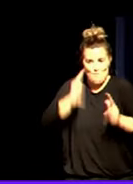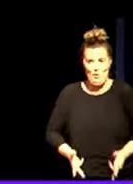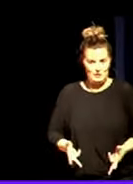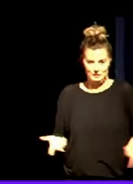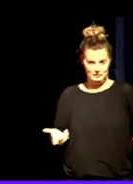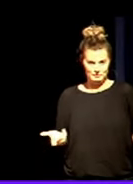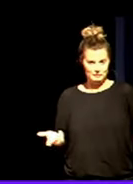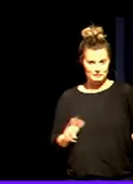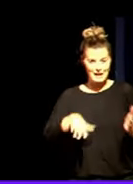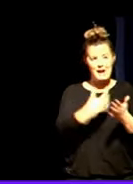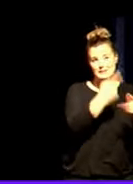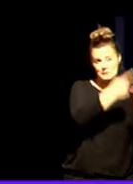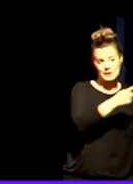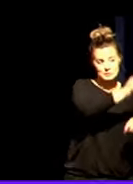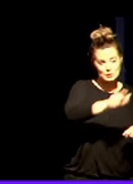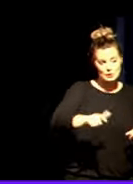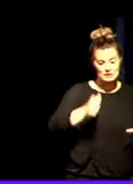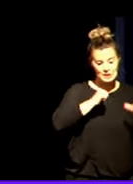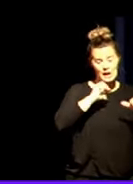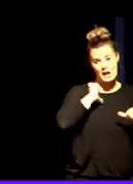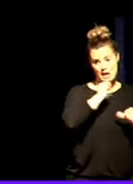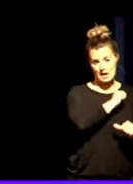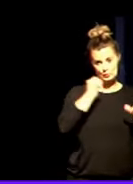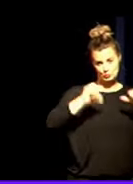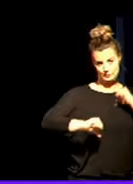autolesionan. Por eso estamos hoy aquí.